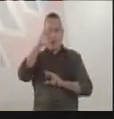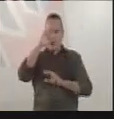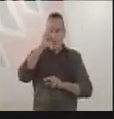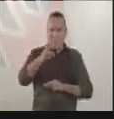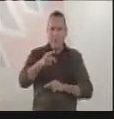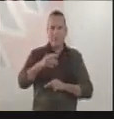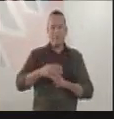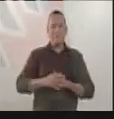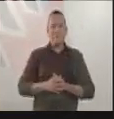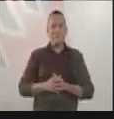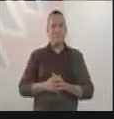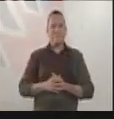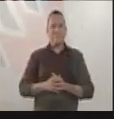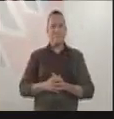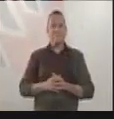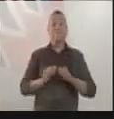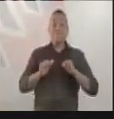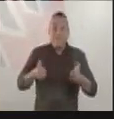república.